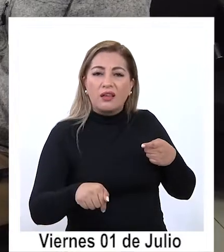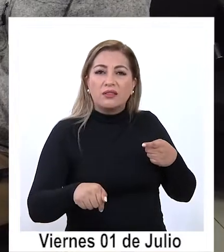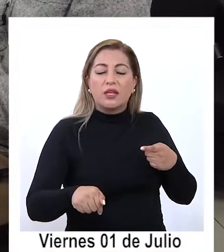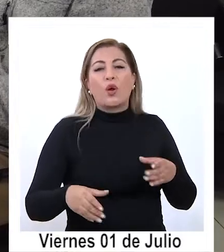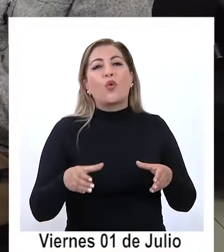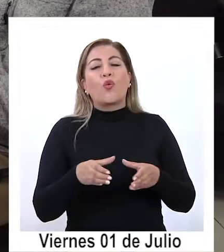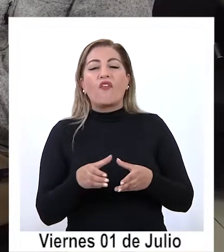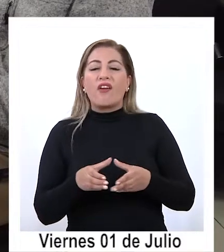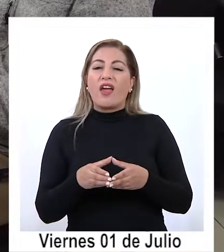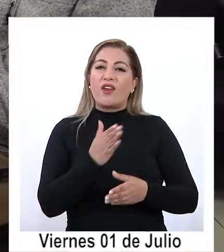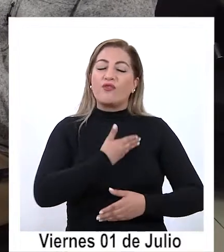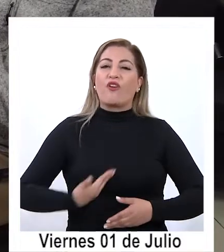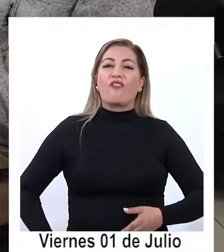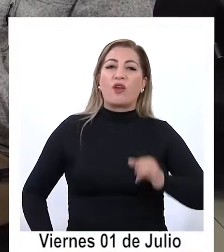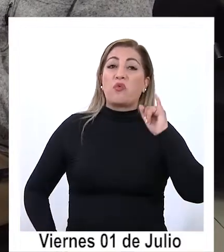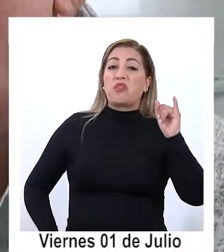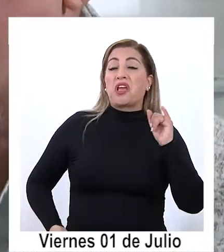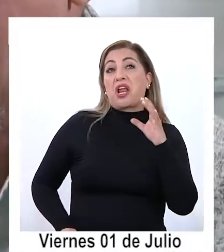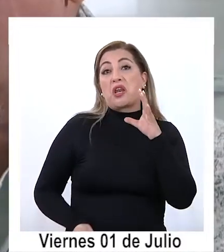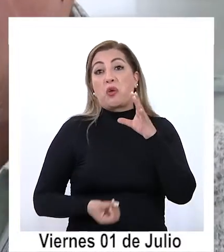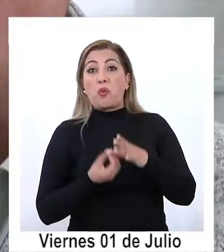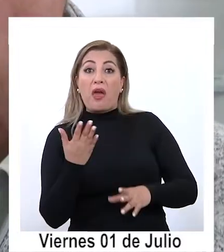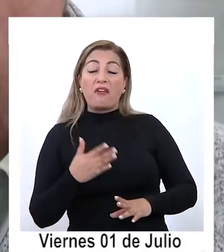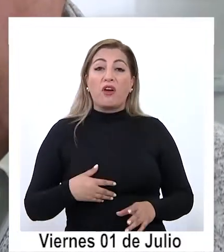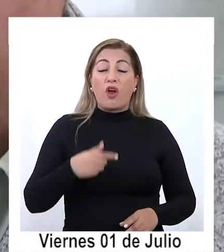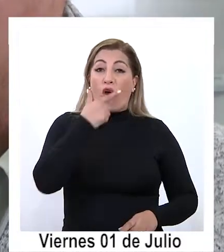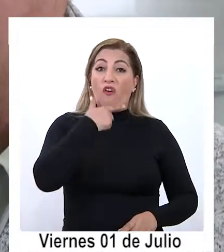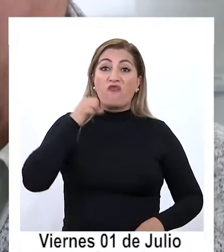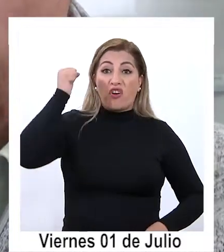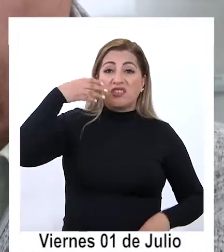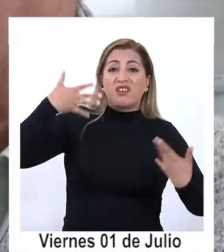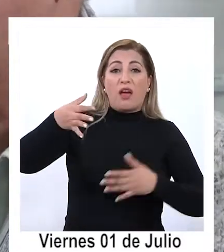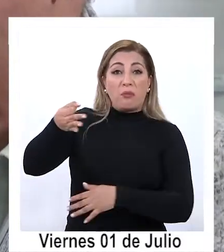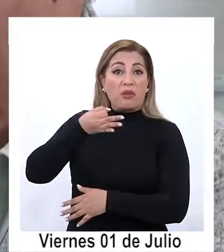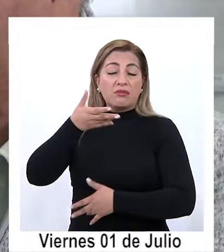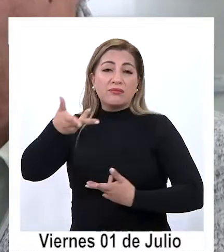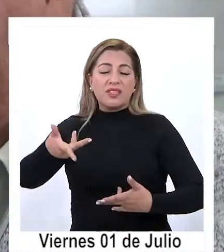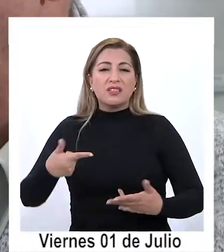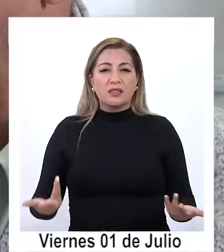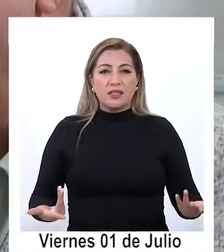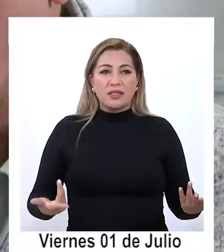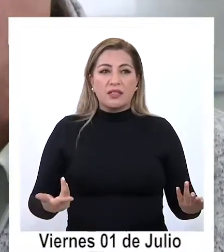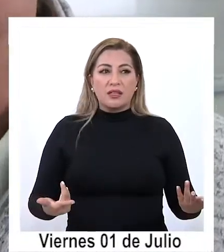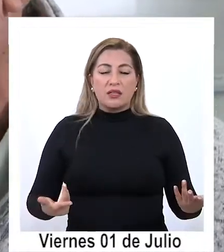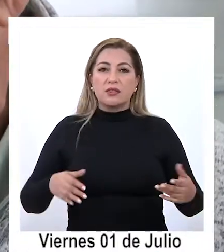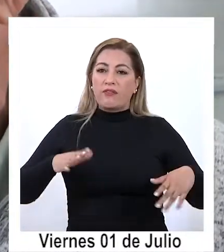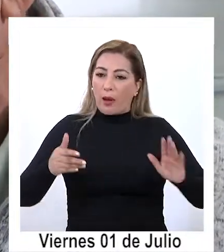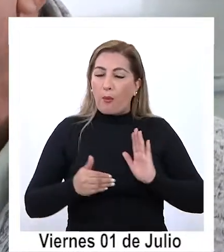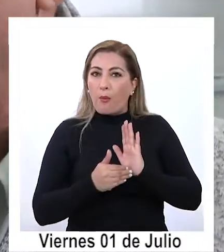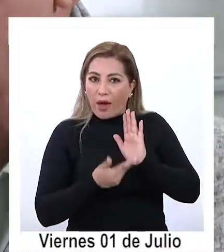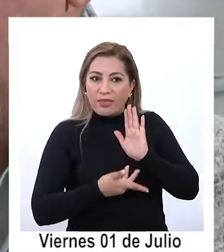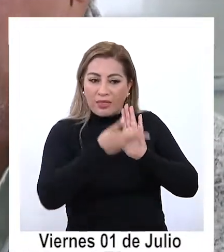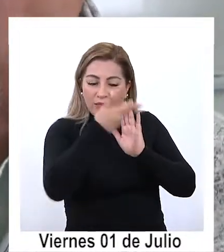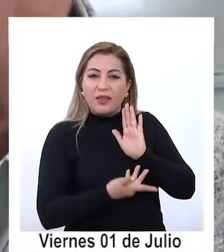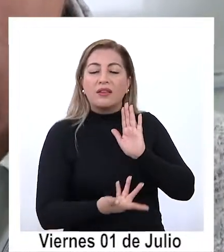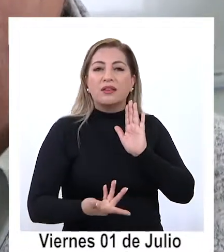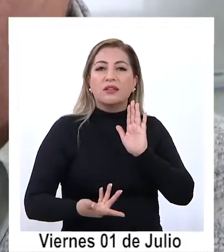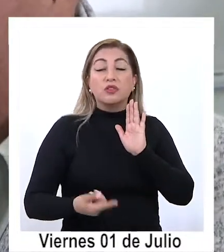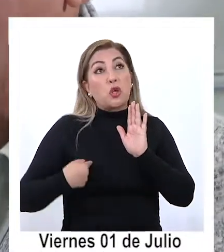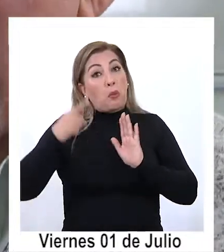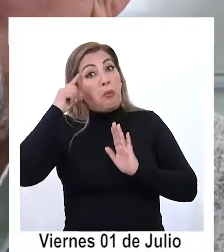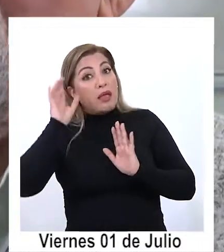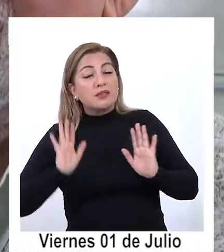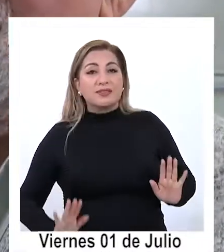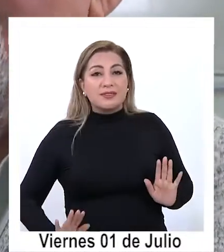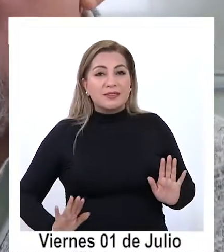izquierda de una izquierda moderna así lo ha dicho el presidente Gabriel Boric y por lo tanto eso se tiene que notar o se va a notar me imagino